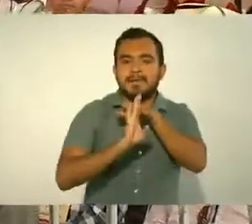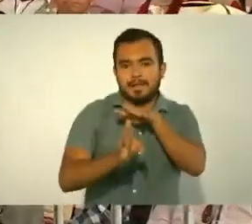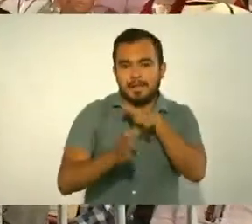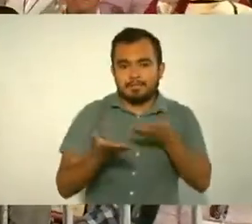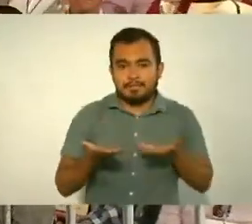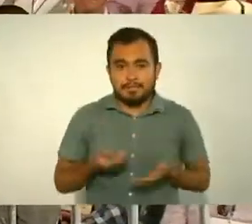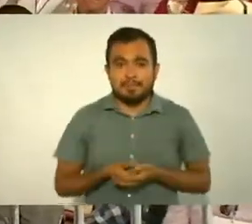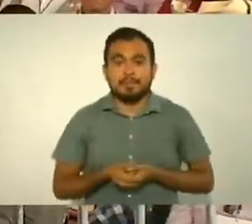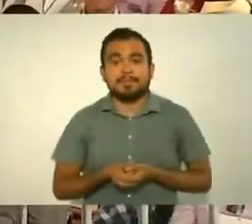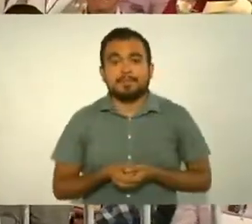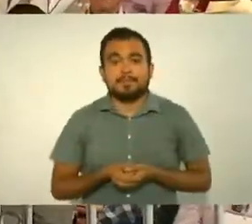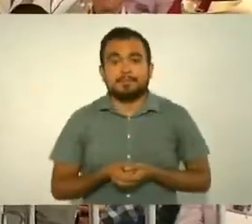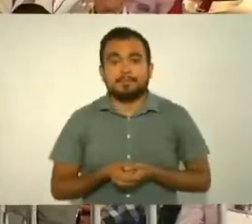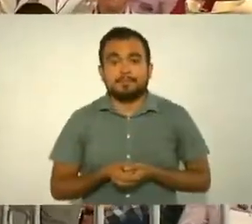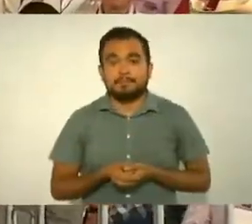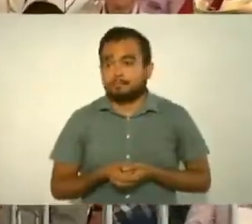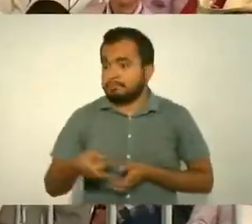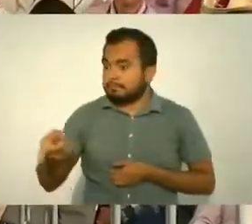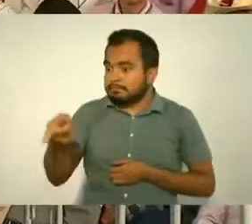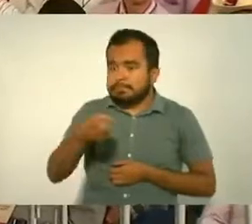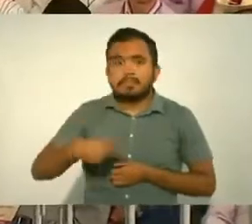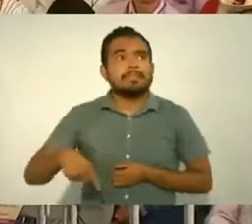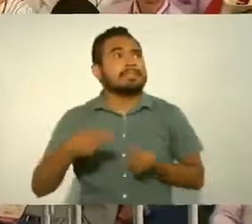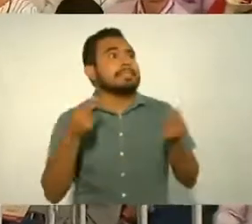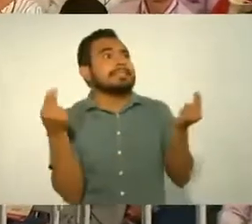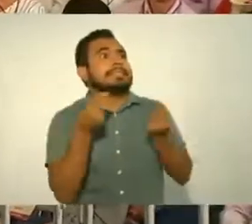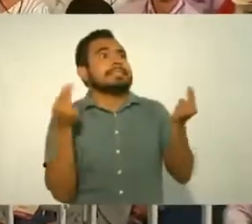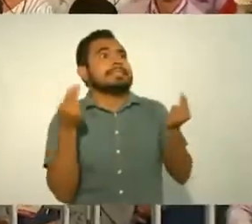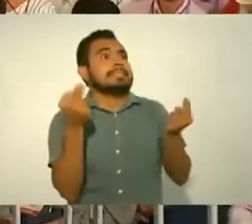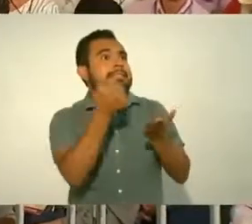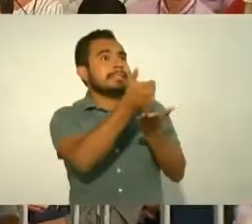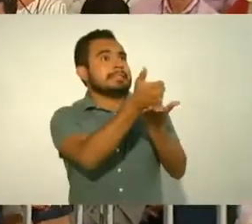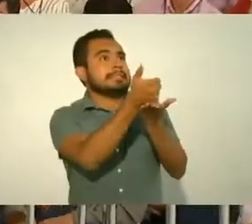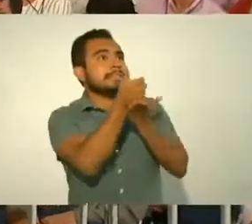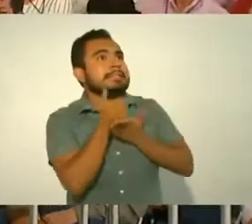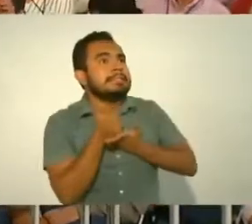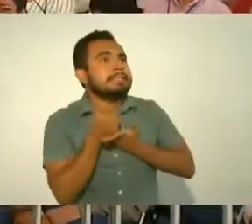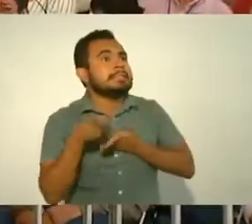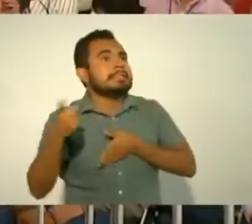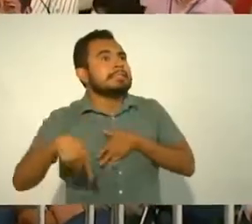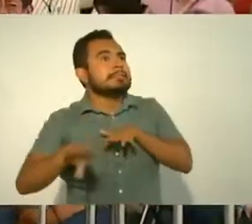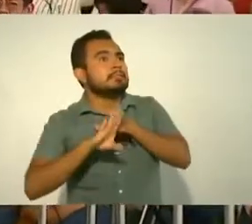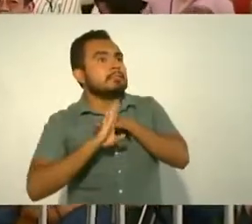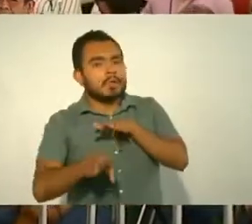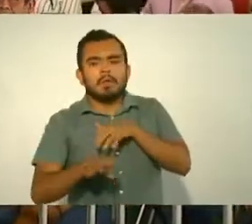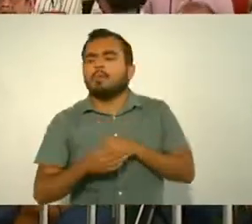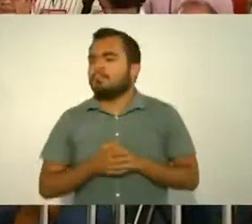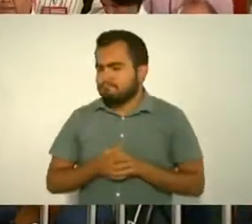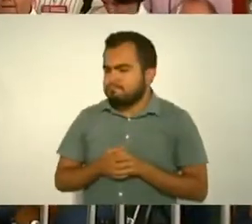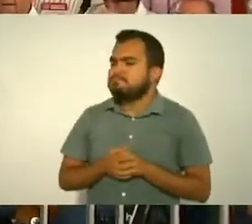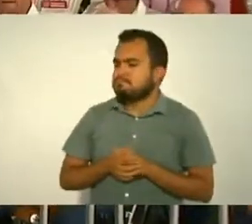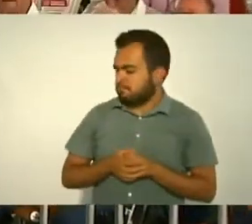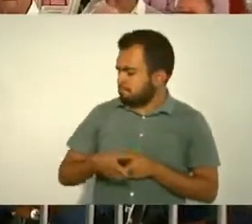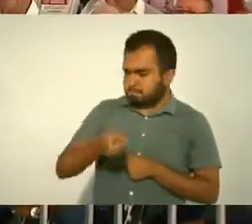Cuando más los necesitábamos, más nos apoyaron.